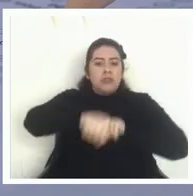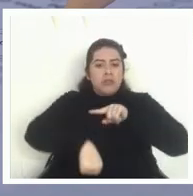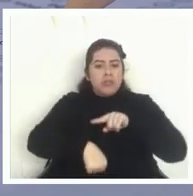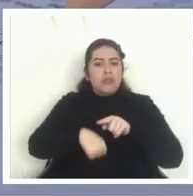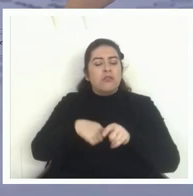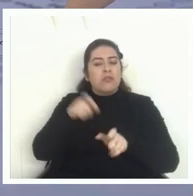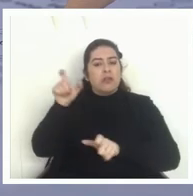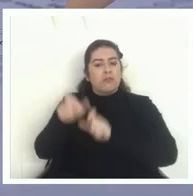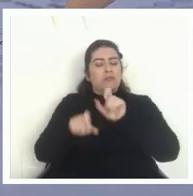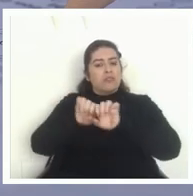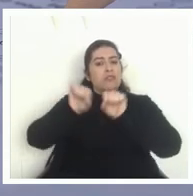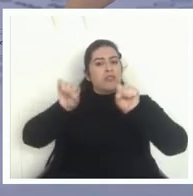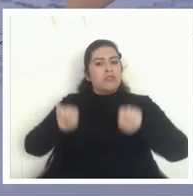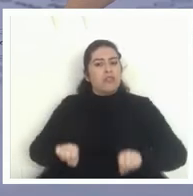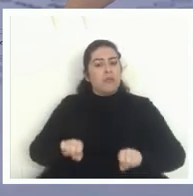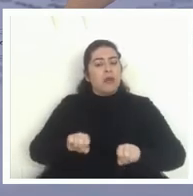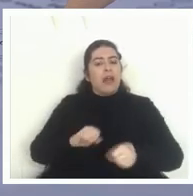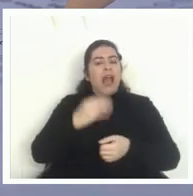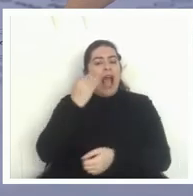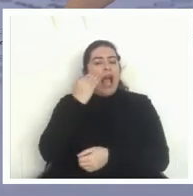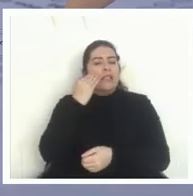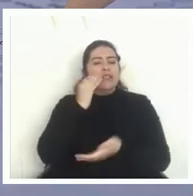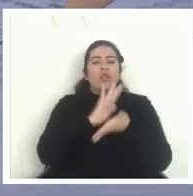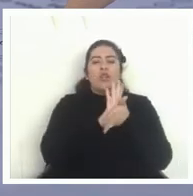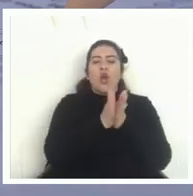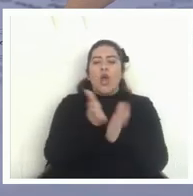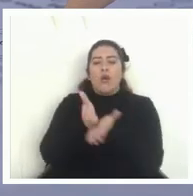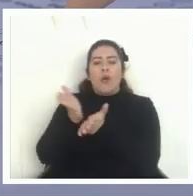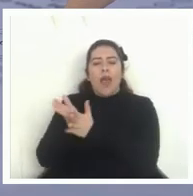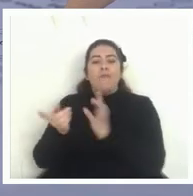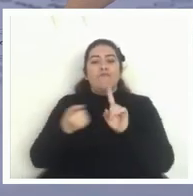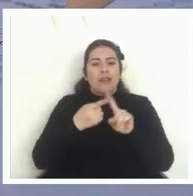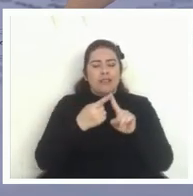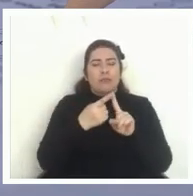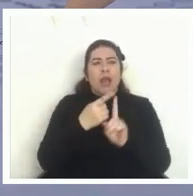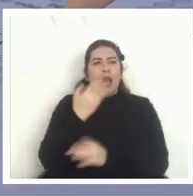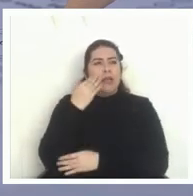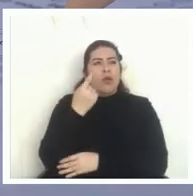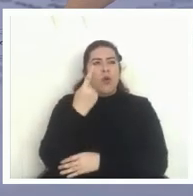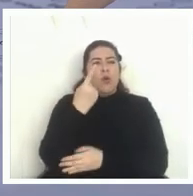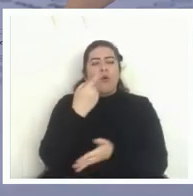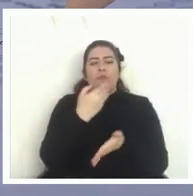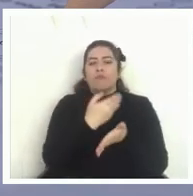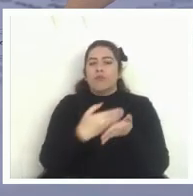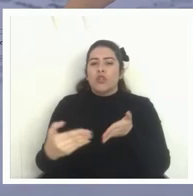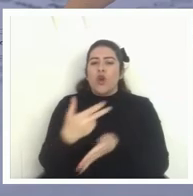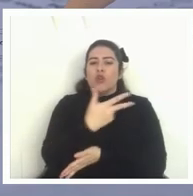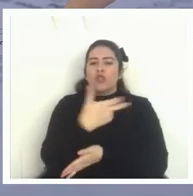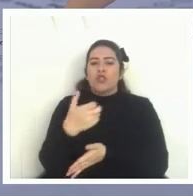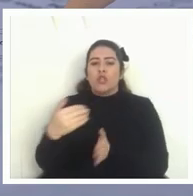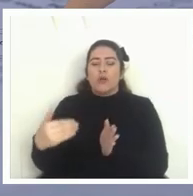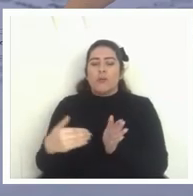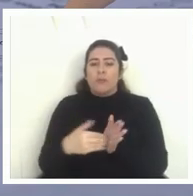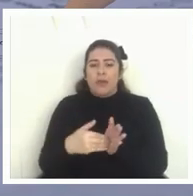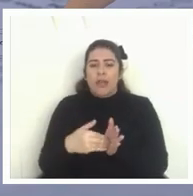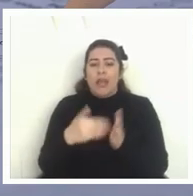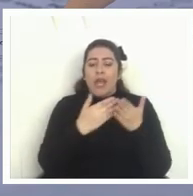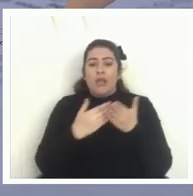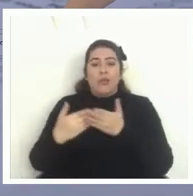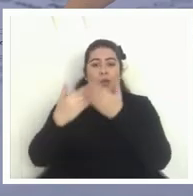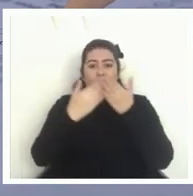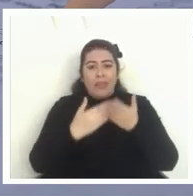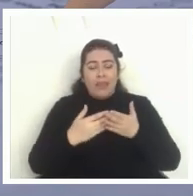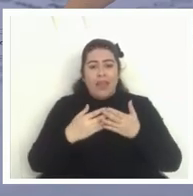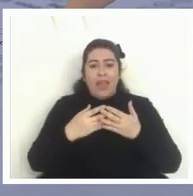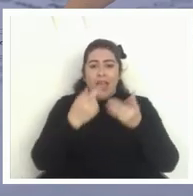casi todas las escuelas participaron de alguna manera u otra tuvimos un millón ochocientos mil estudiantes evaluados más de cuatro millones de instrumentos rendidos de un